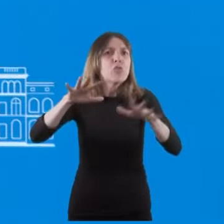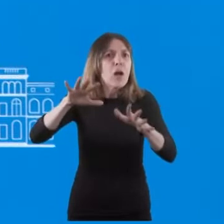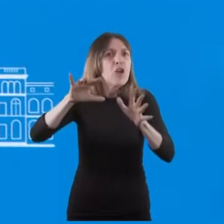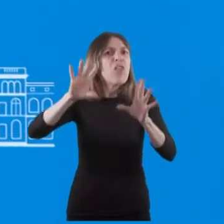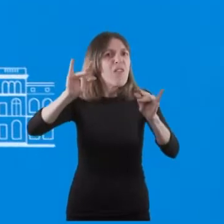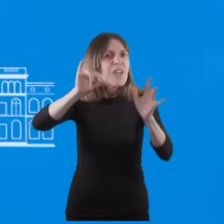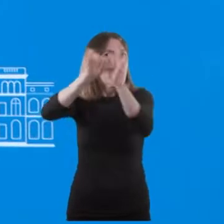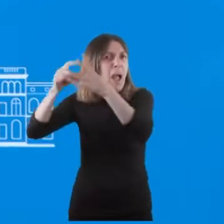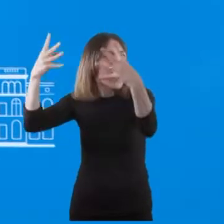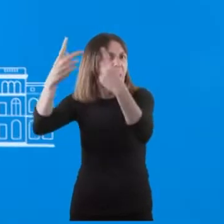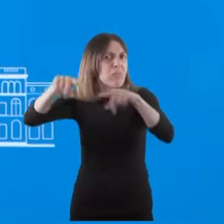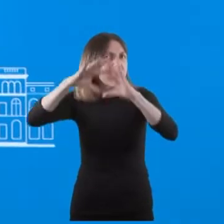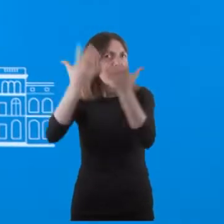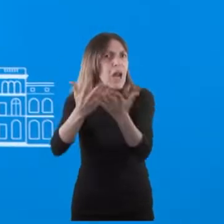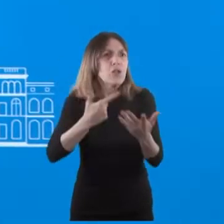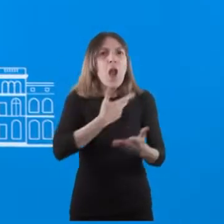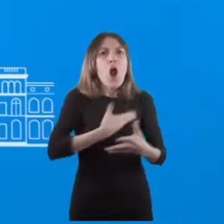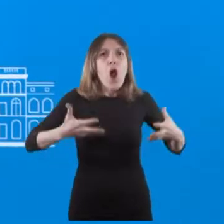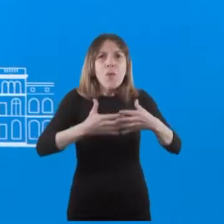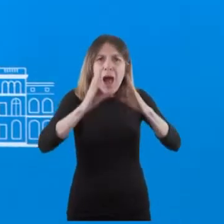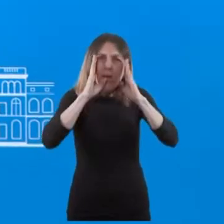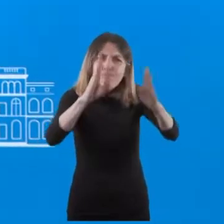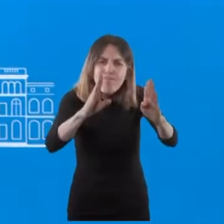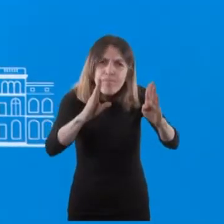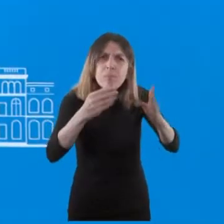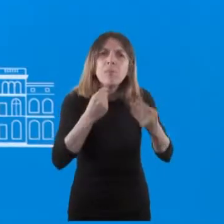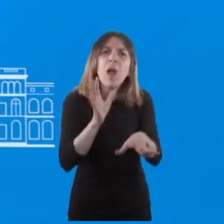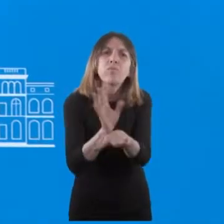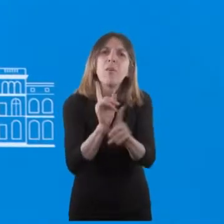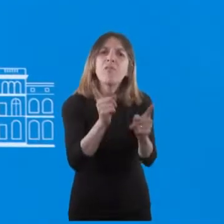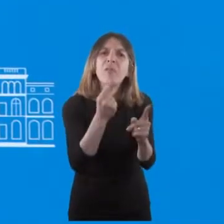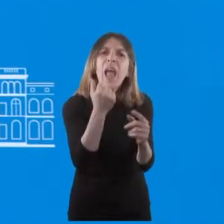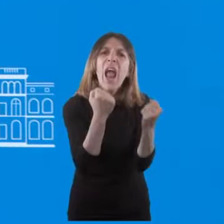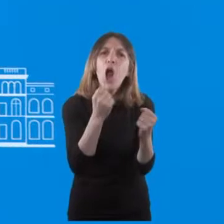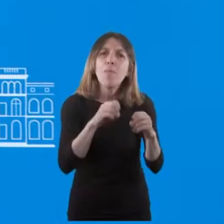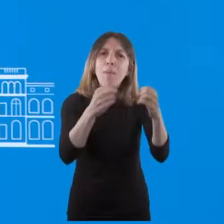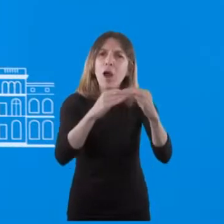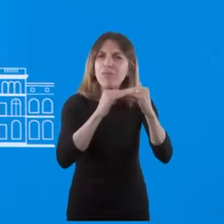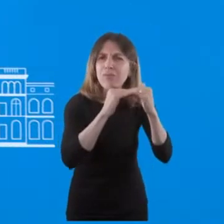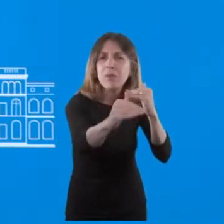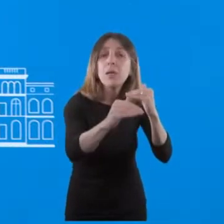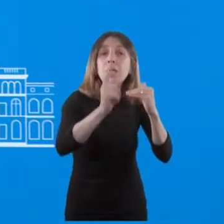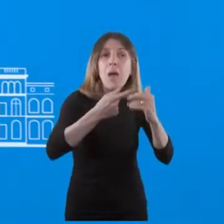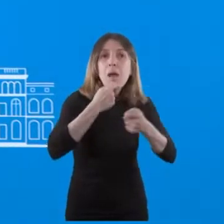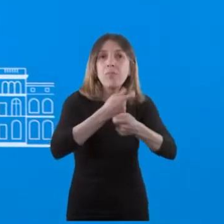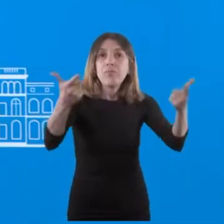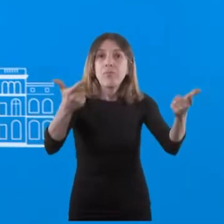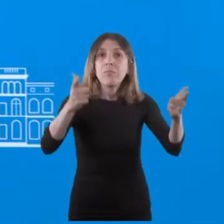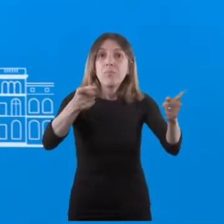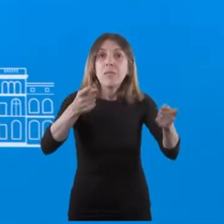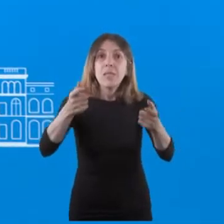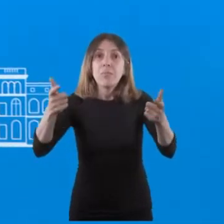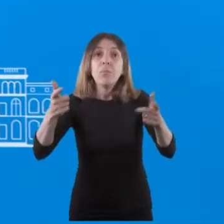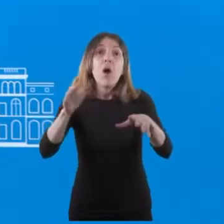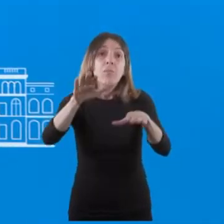lo que el gobierno está concentrado es en sostener el crecimiento y hacer que este crecimiento sea con redistribución en un momento en el que